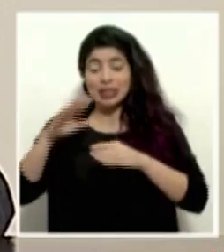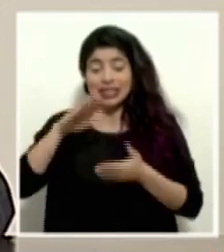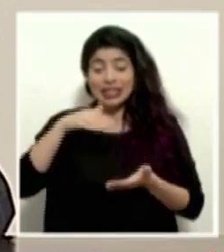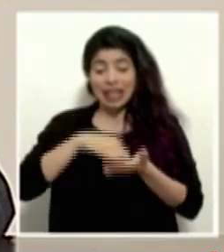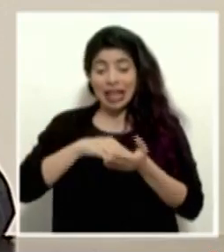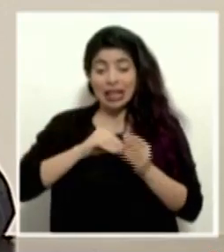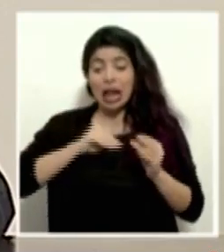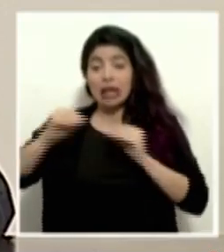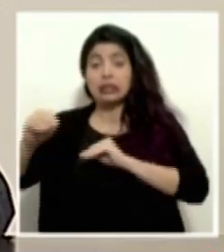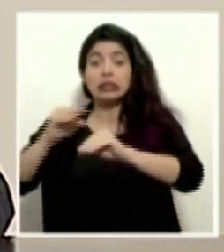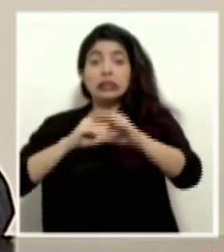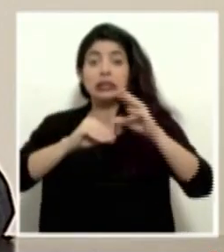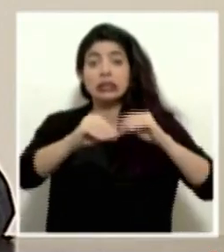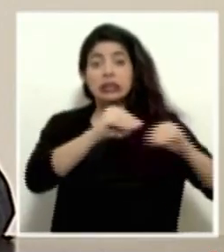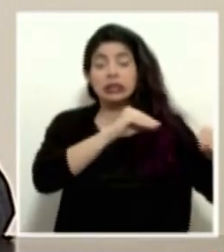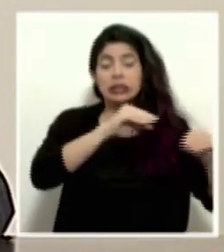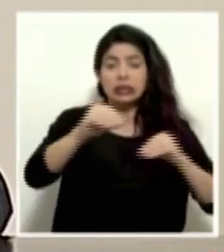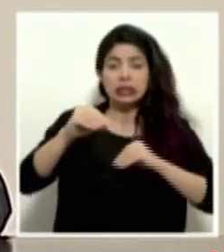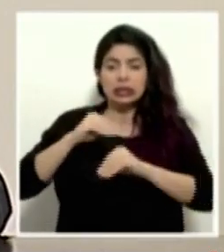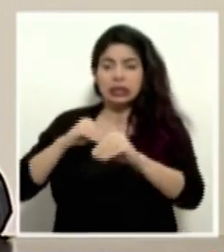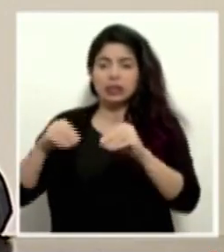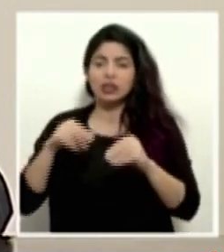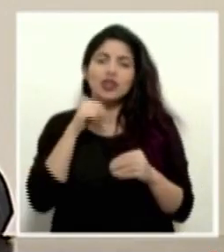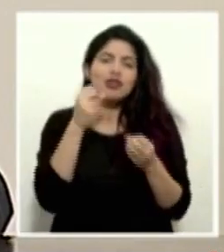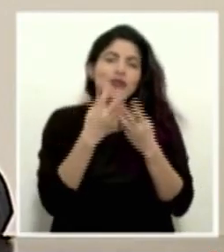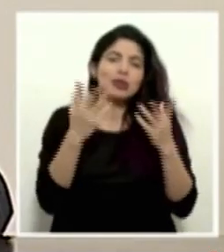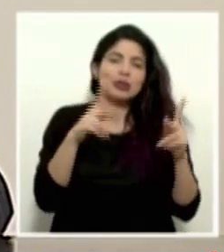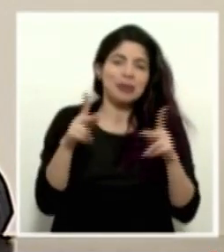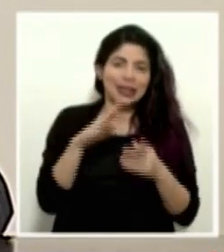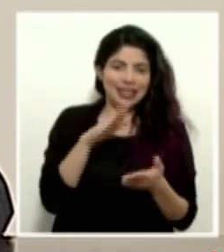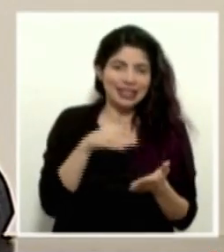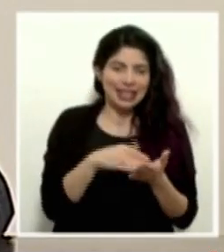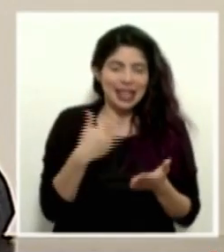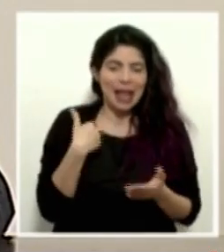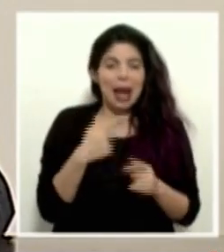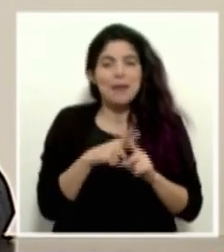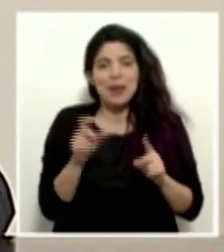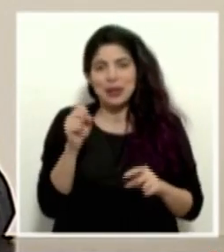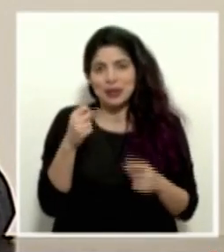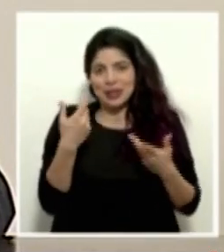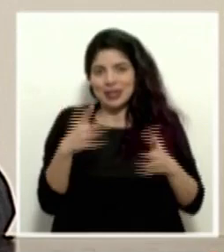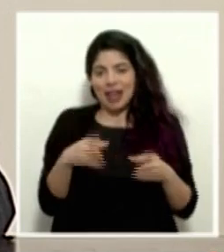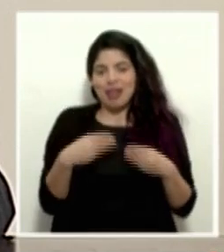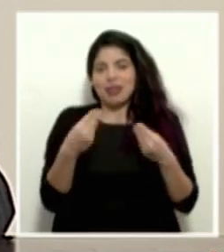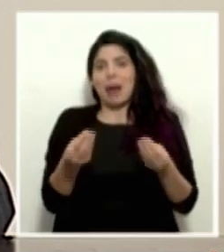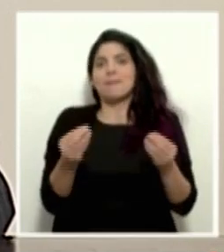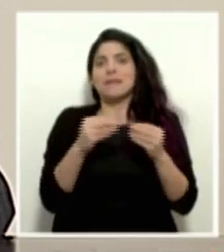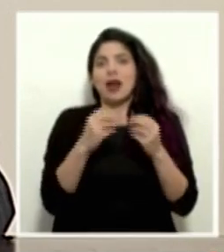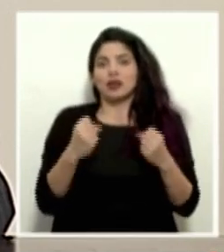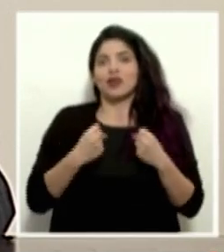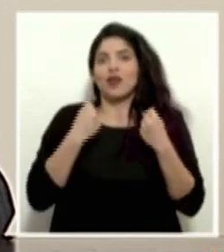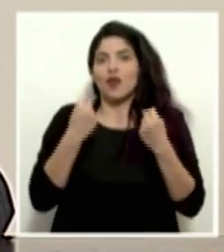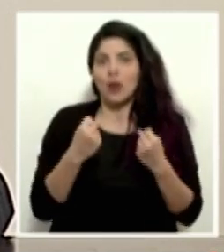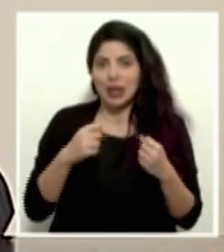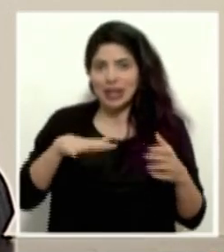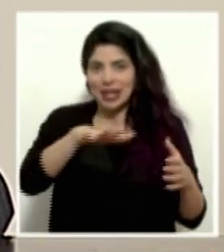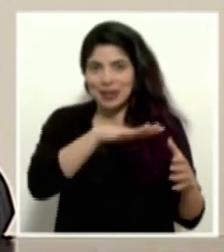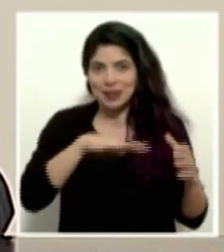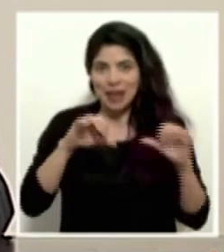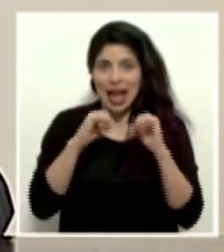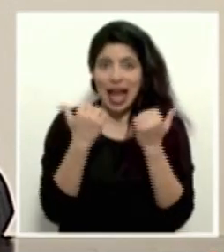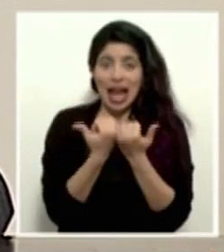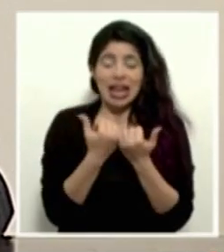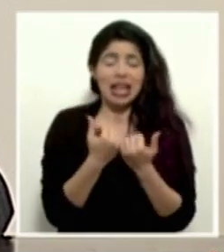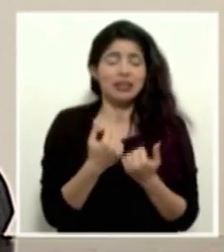central rondando, tampoco es que tenemos muchas personas en el nivel central, pero sí hemos ya fortalecido algunas áreas y como indico,